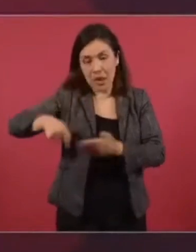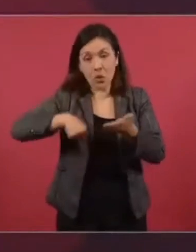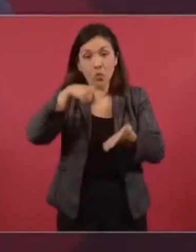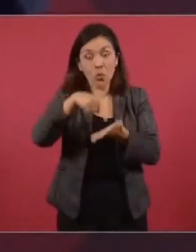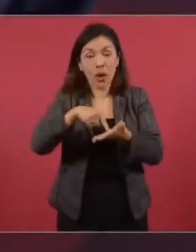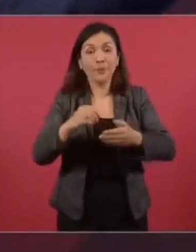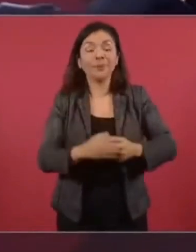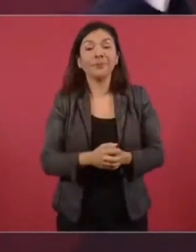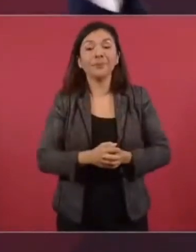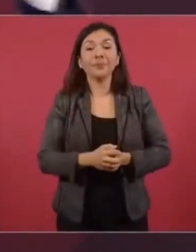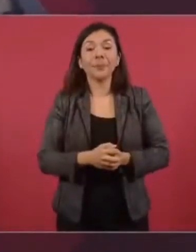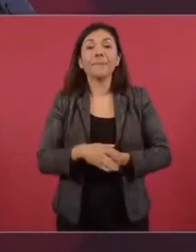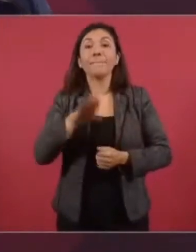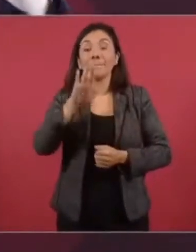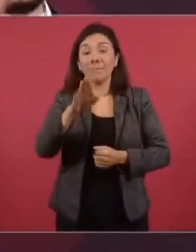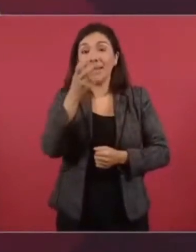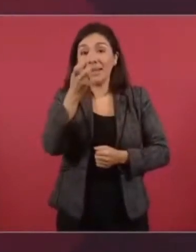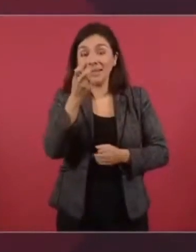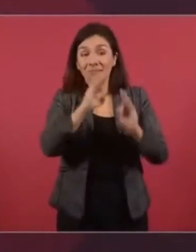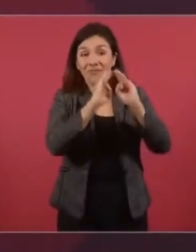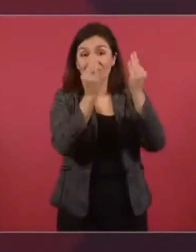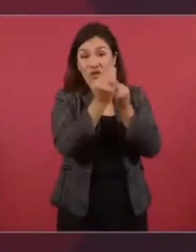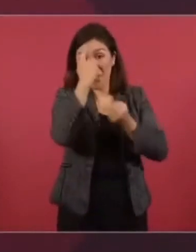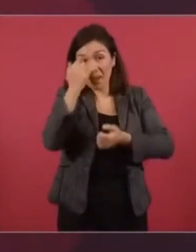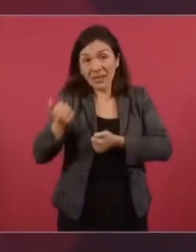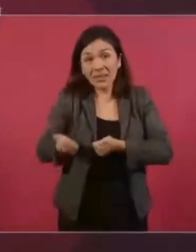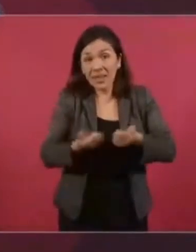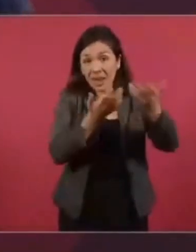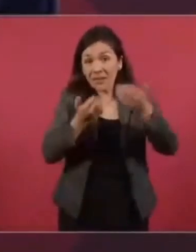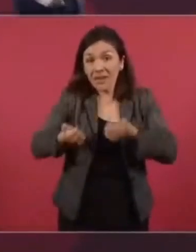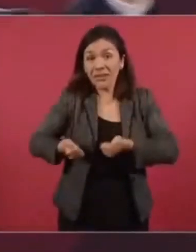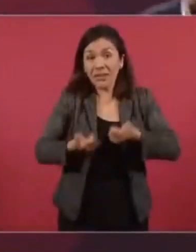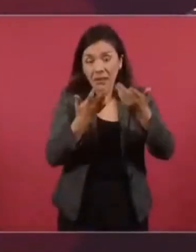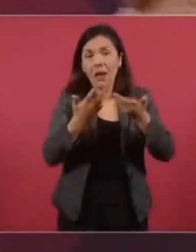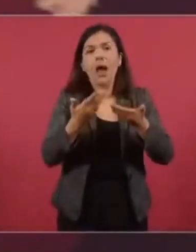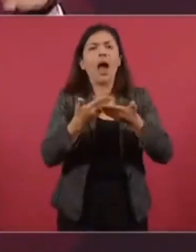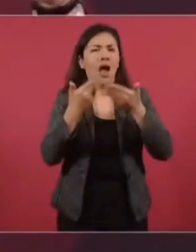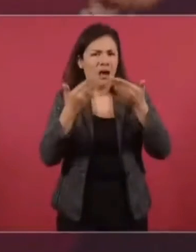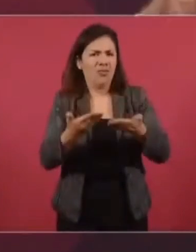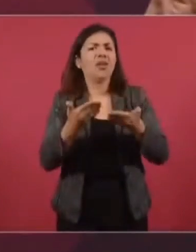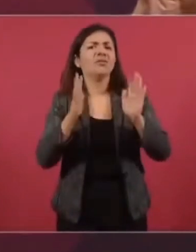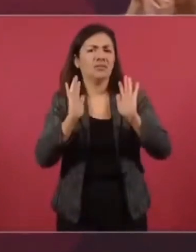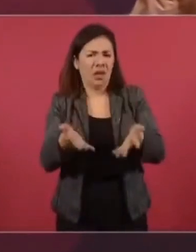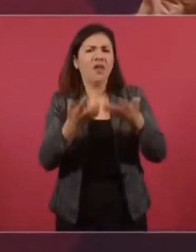Ese sistema de distribución ya está funcionando.